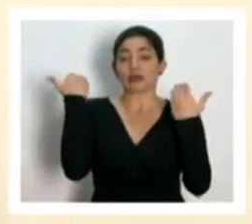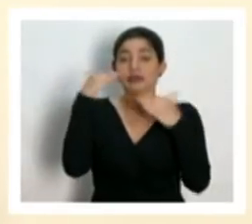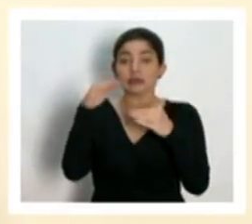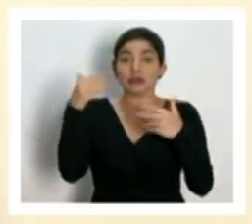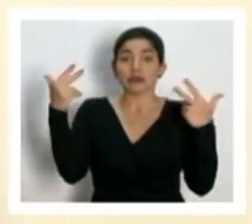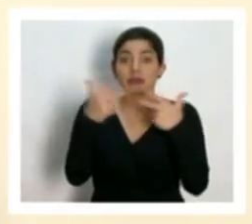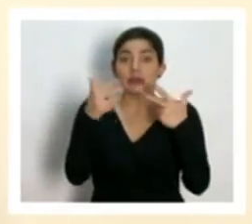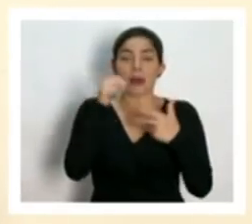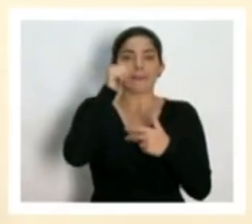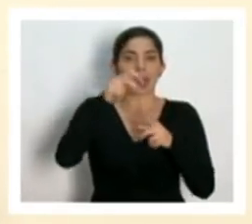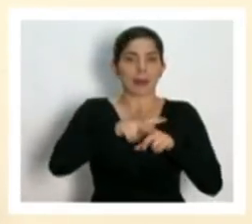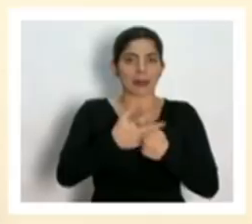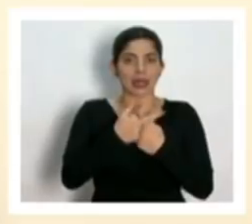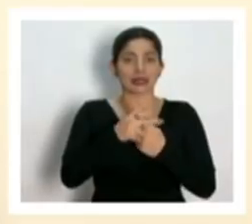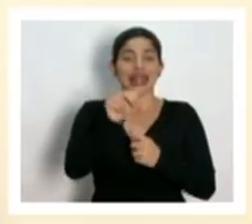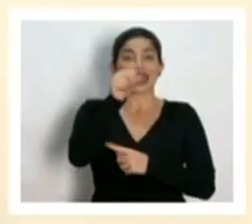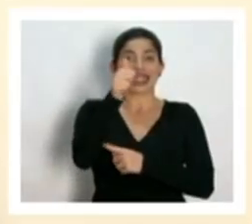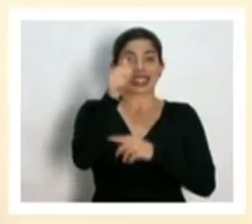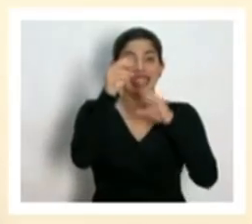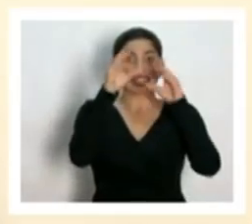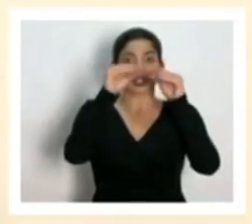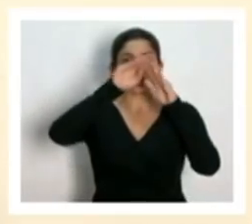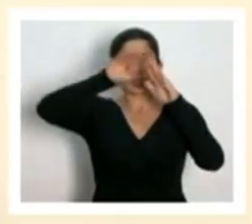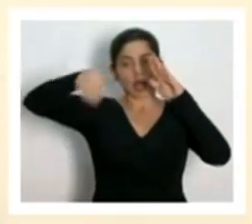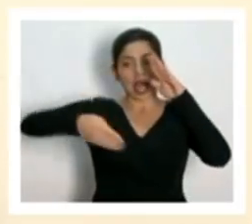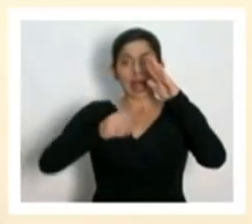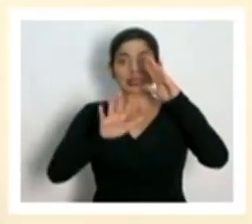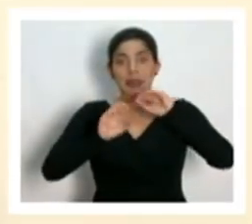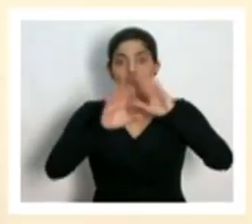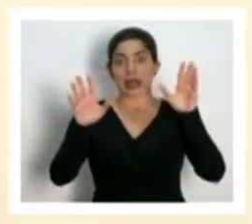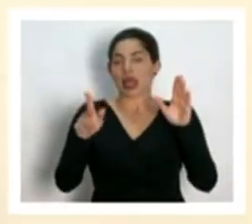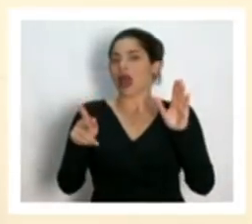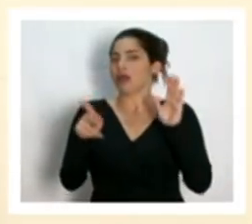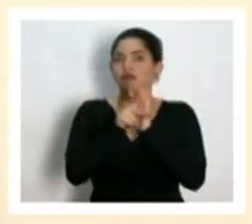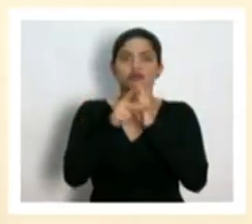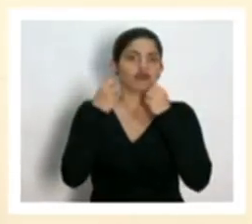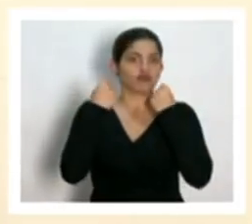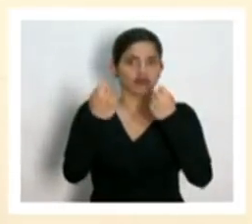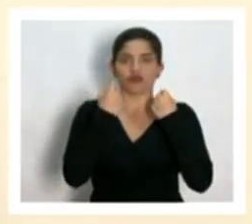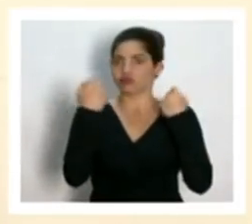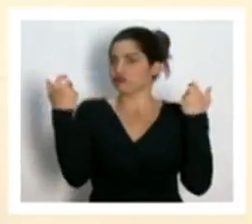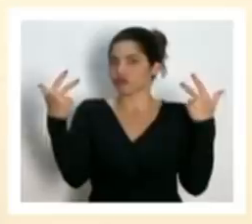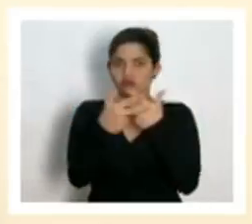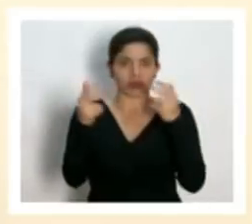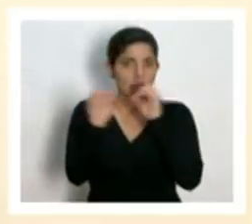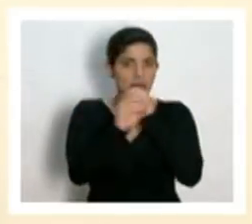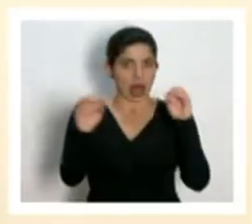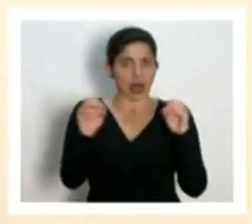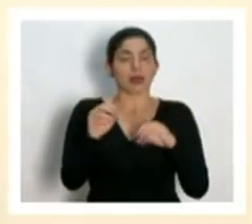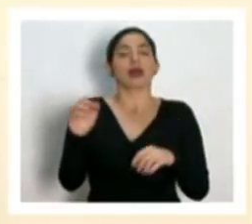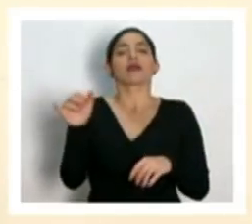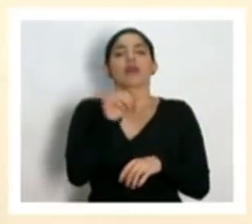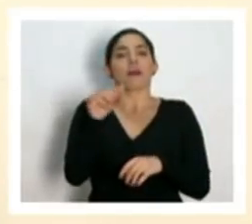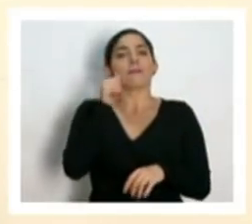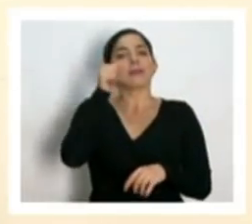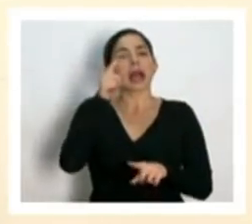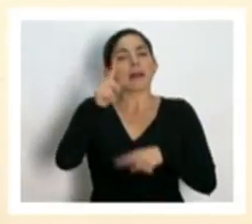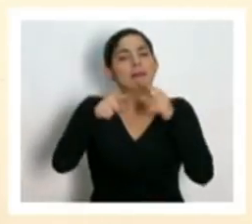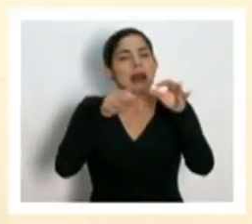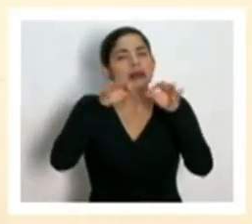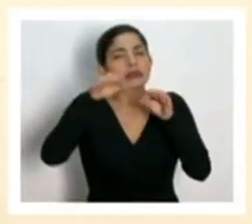de 10 pm a 5 am y así de manera continua el día de mañana se informarán las